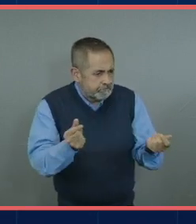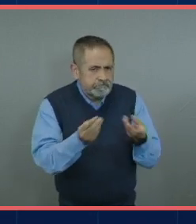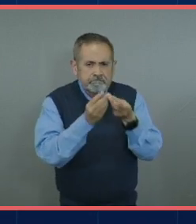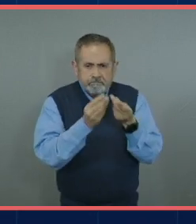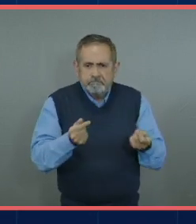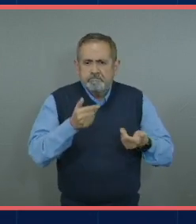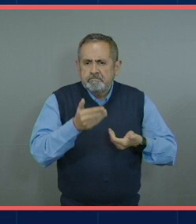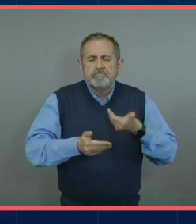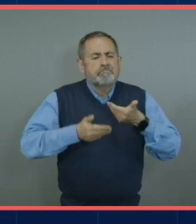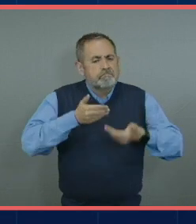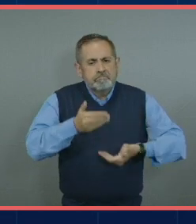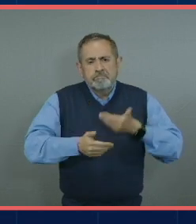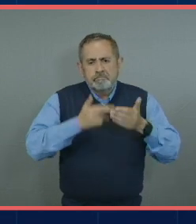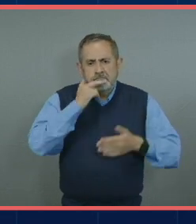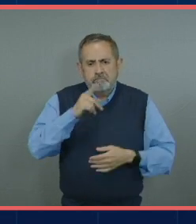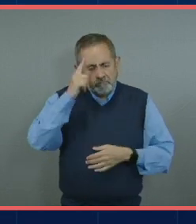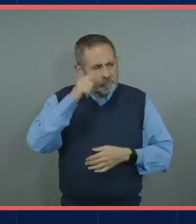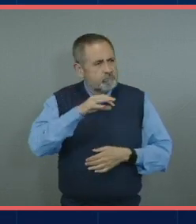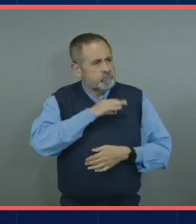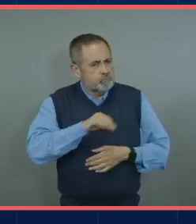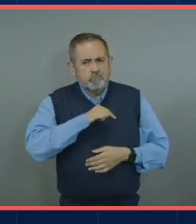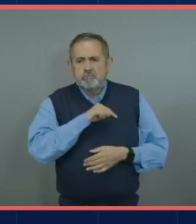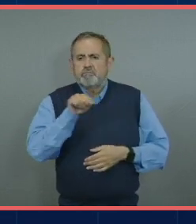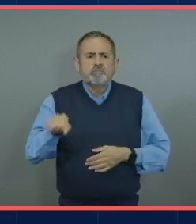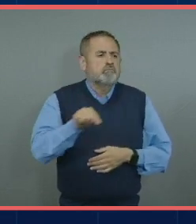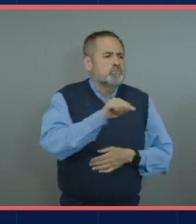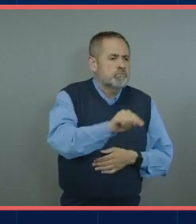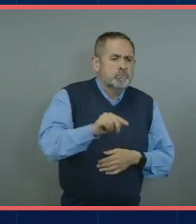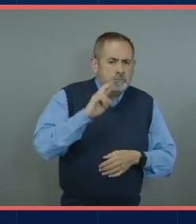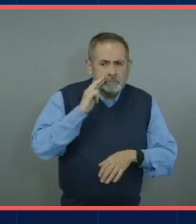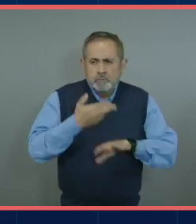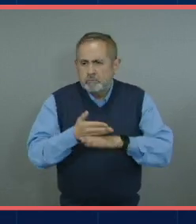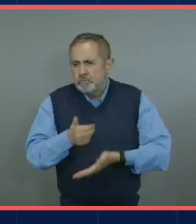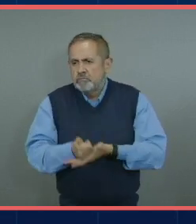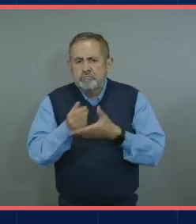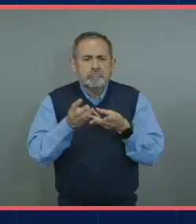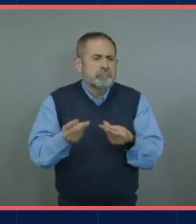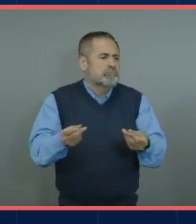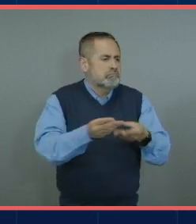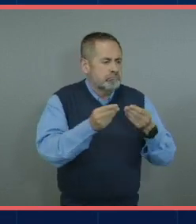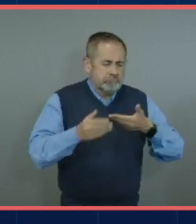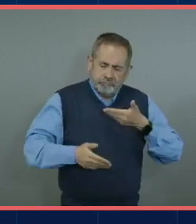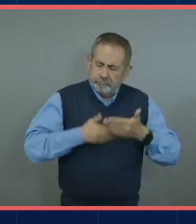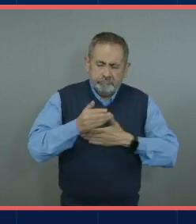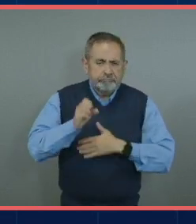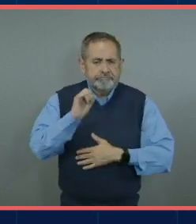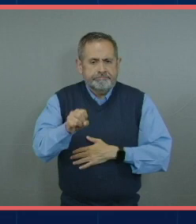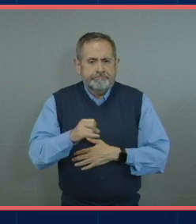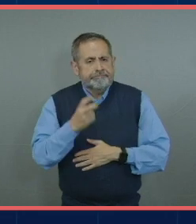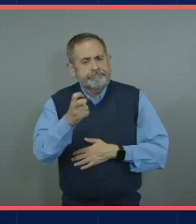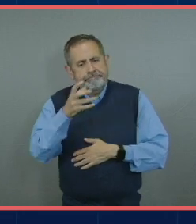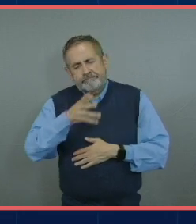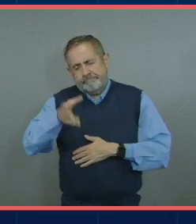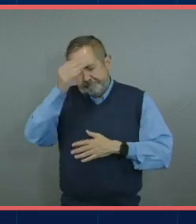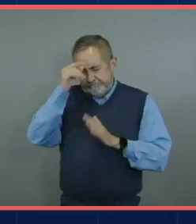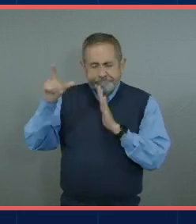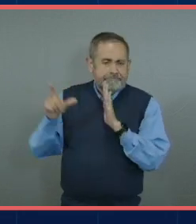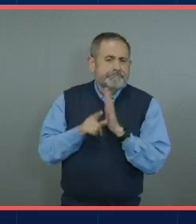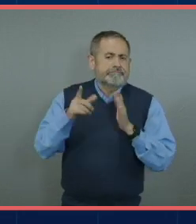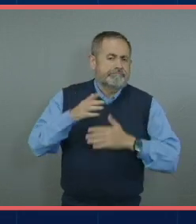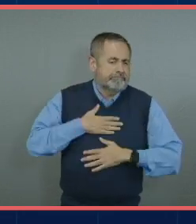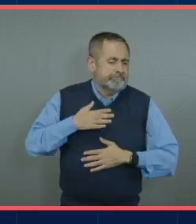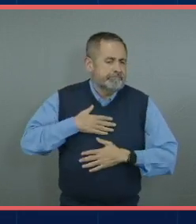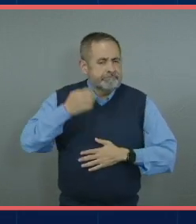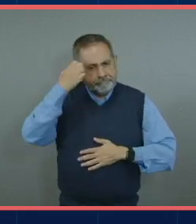y levantar la mano y decir, yo en el juego quiero estar ahí y seguramente se te va a dar. Entonces, esas son las lecciones que he aprendido en mi experiencia